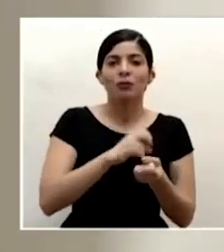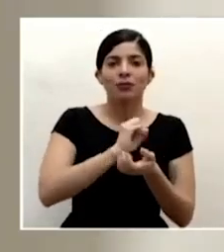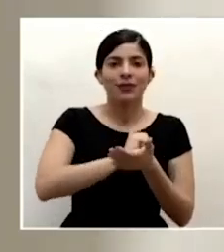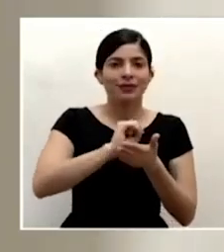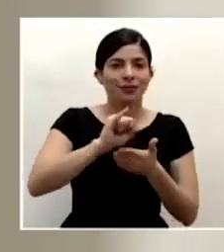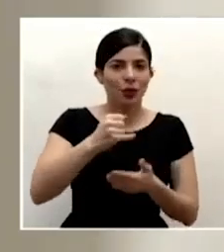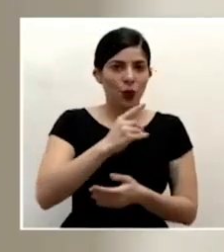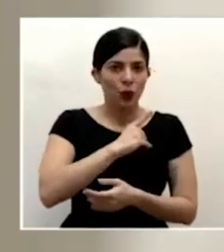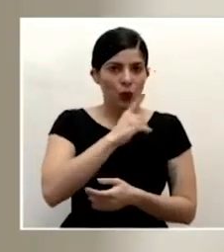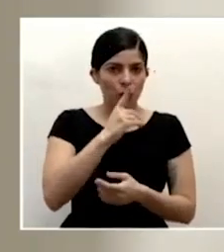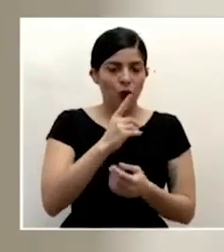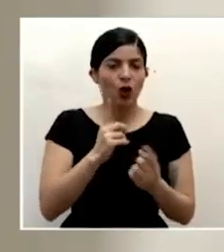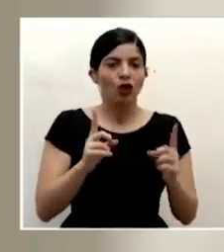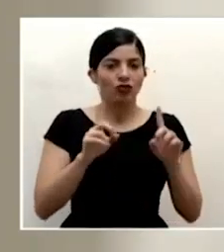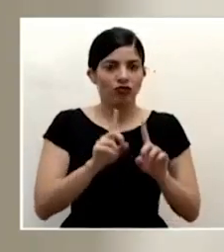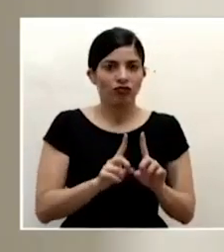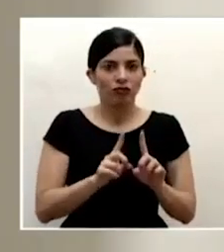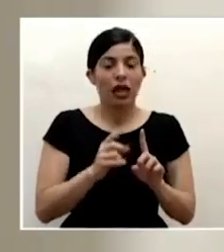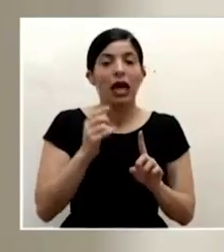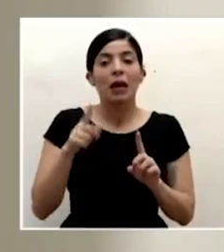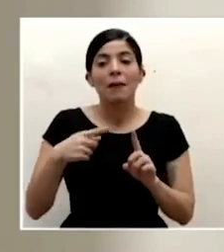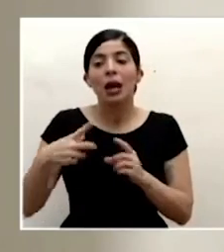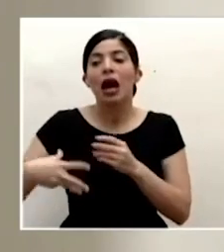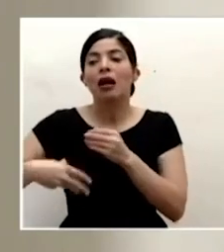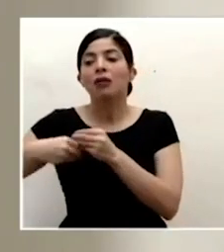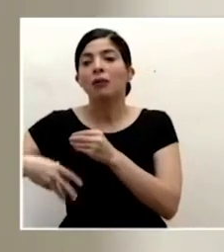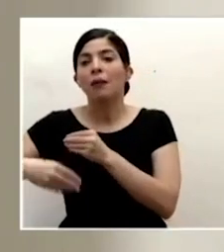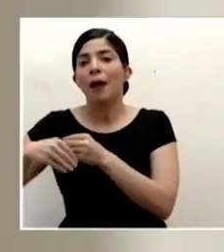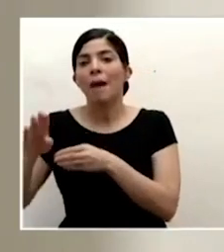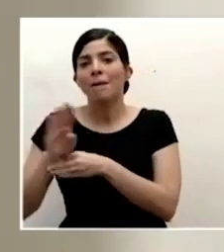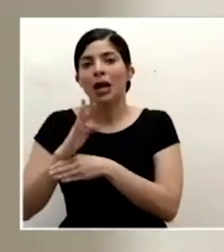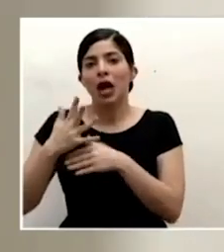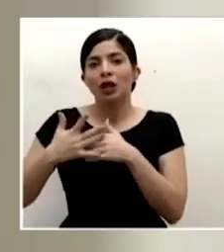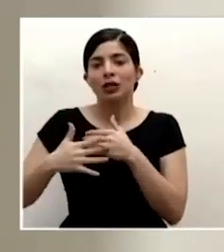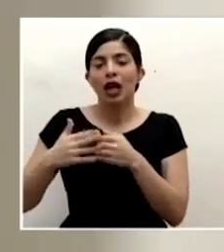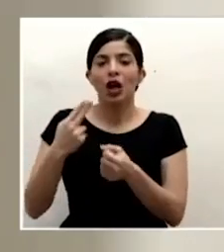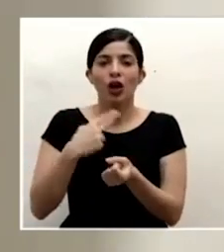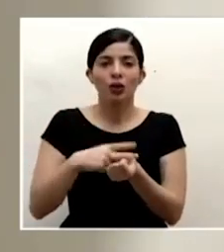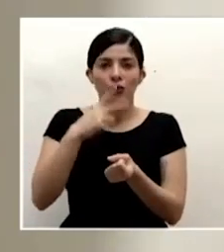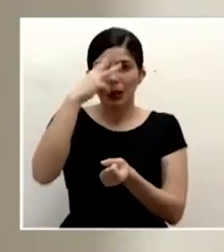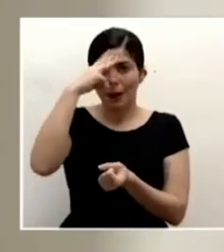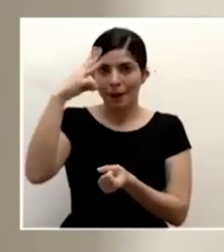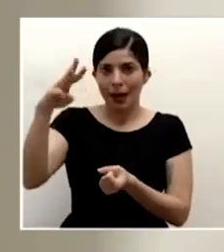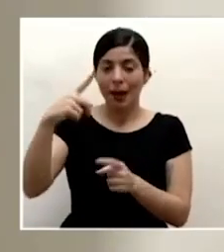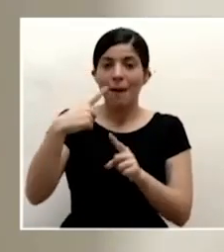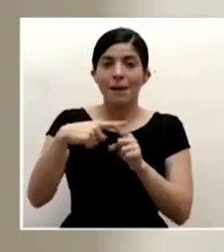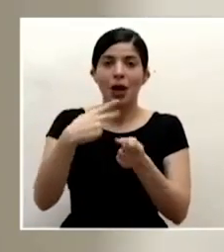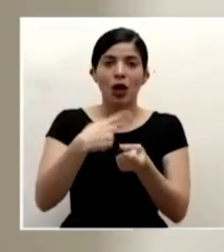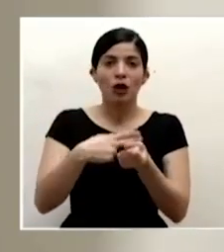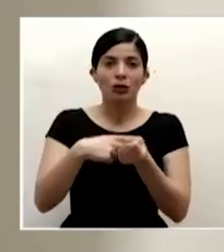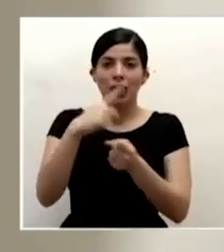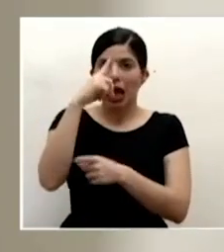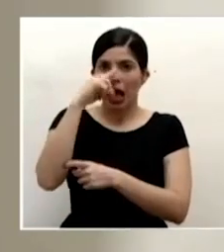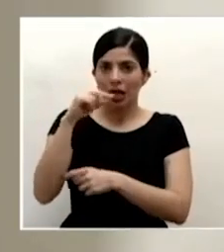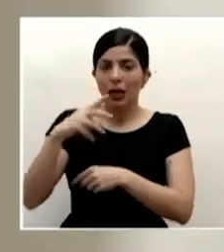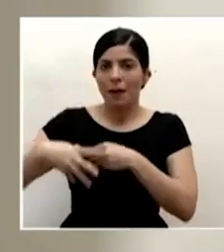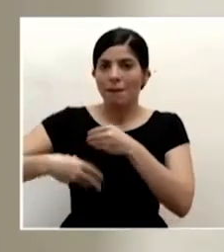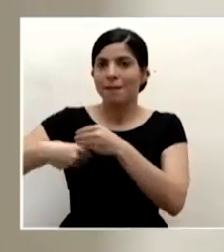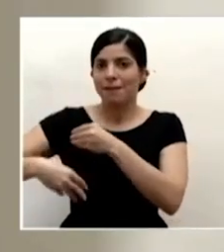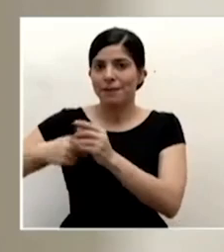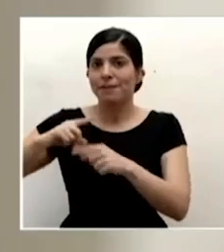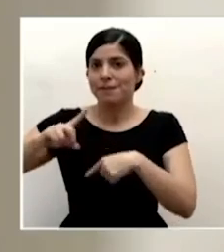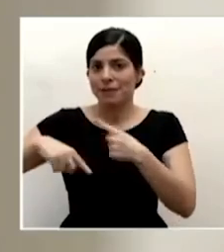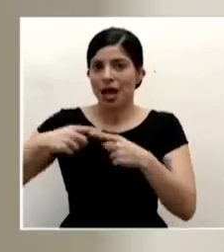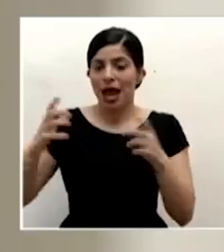se unirán los bancos de sangre del hospital méxico y el hospital calderón guardia así que para todos esos